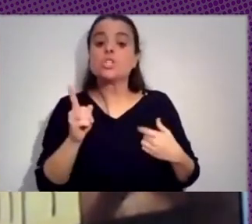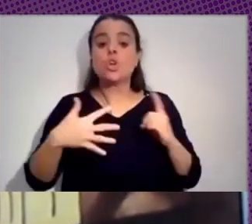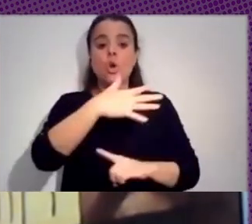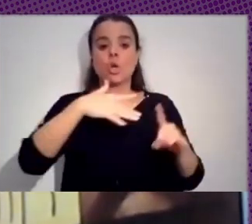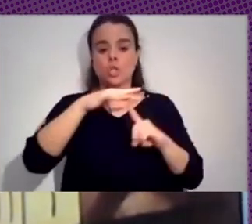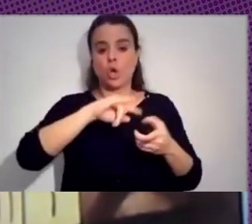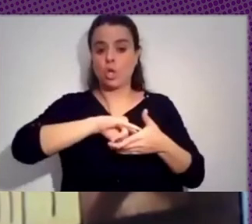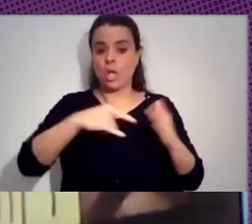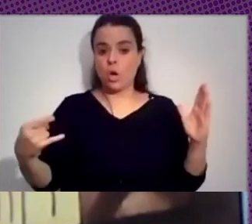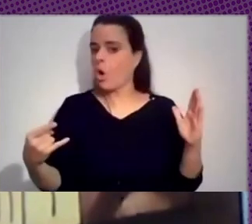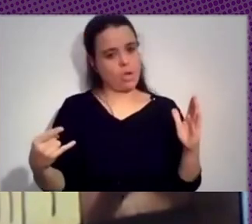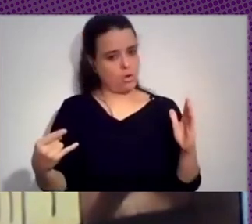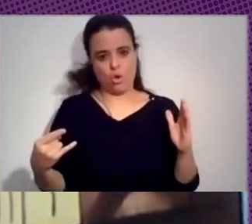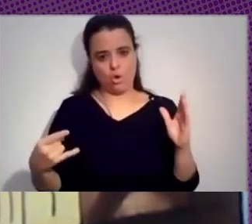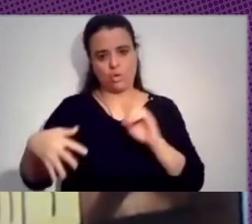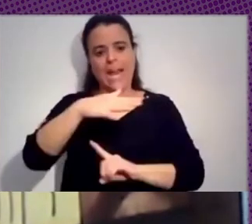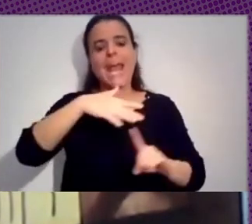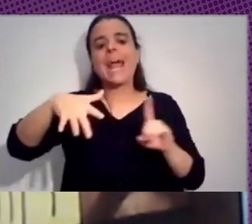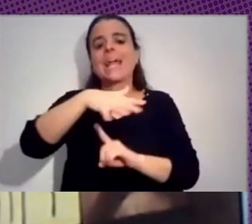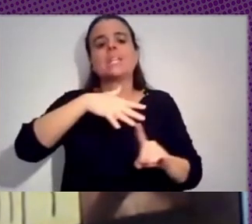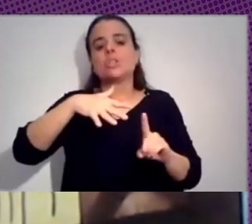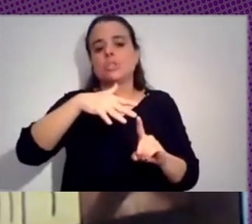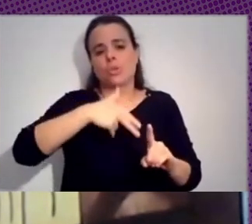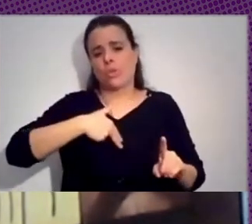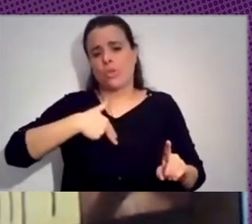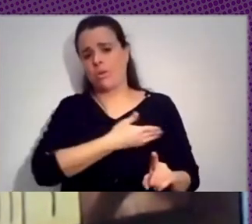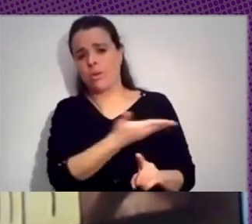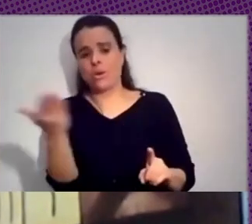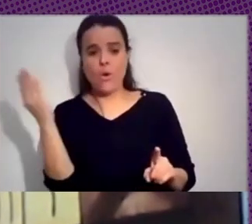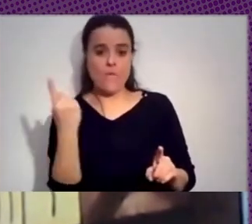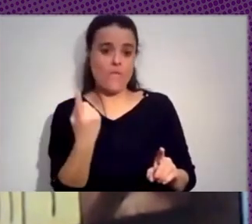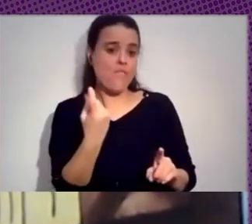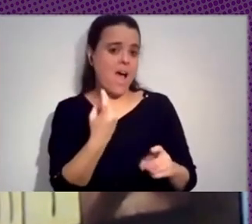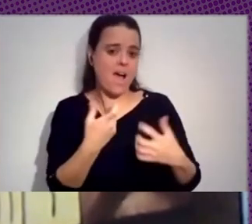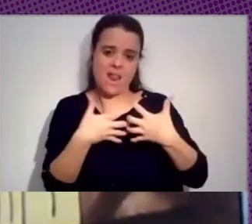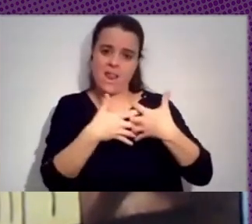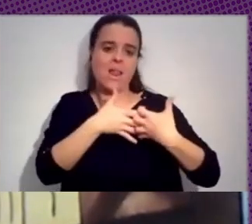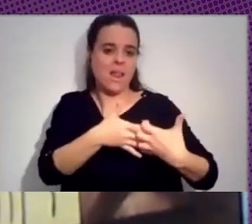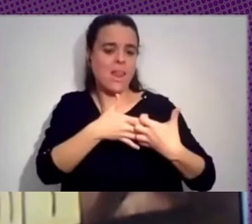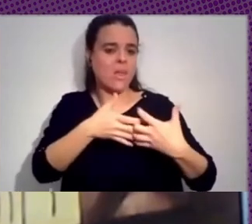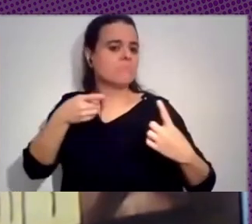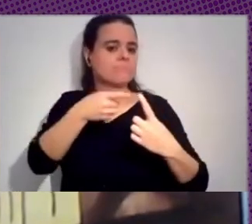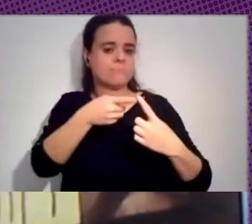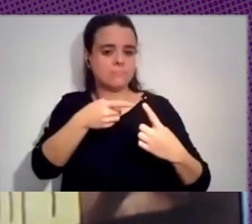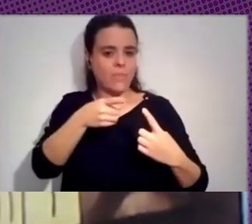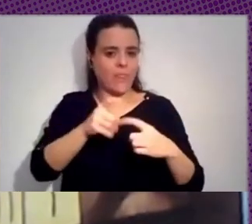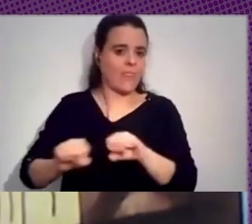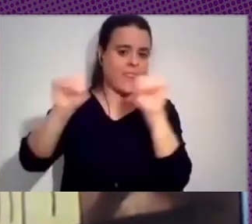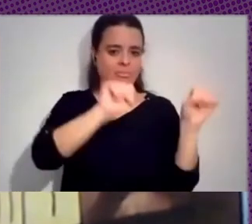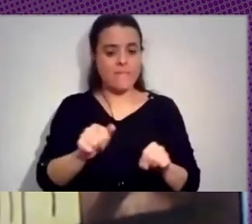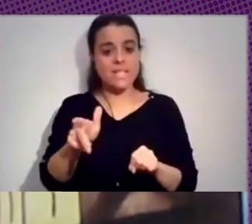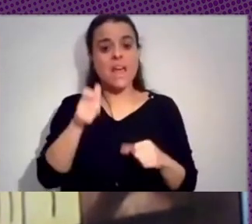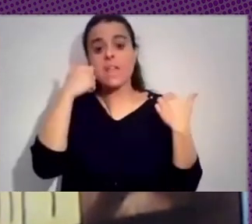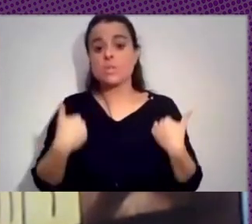en todos los entornos en los cuales todavía nos falta mucha, mucha lucha por la defensa de los derechos humanos, más